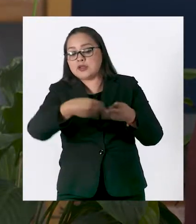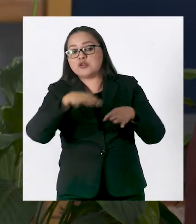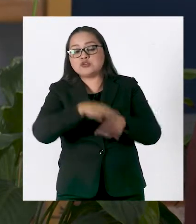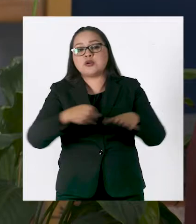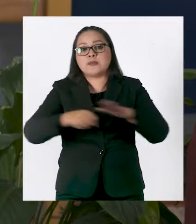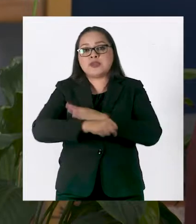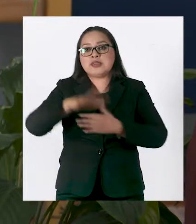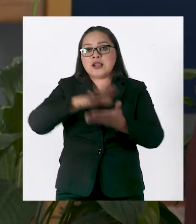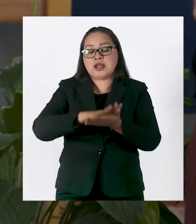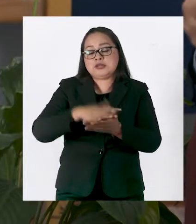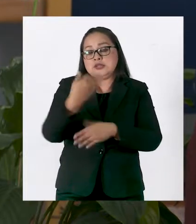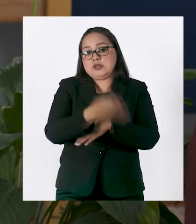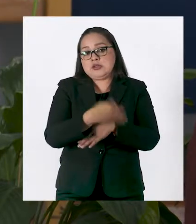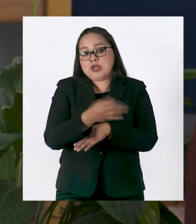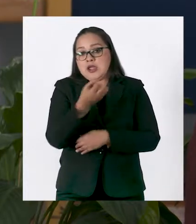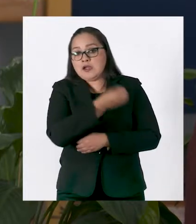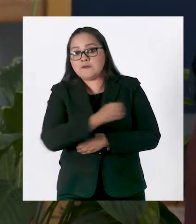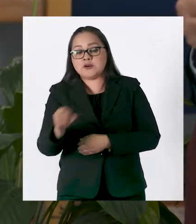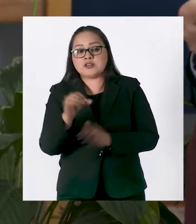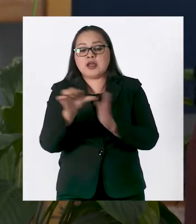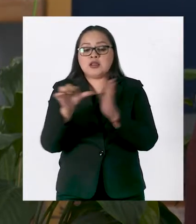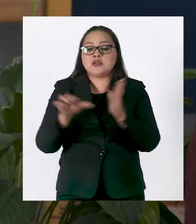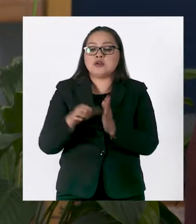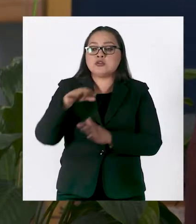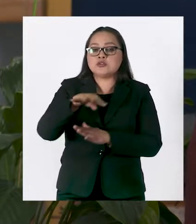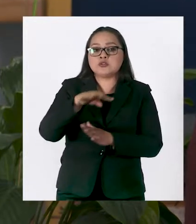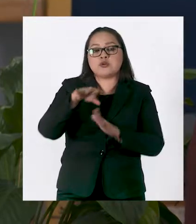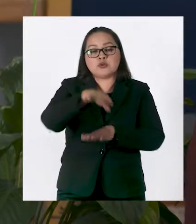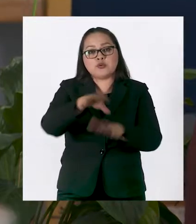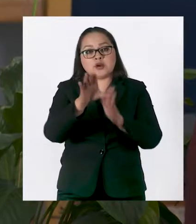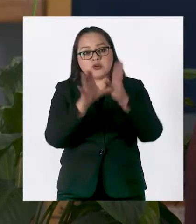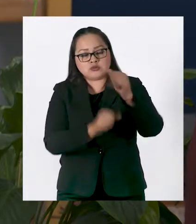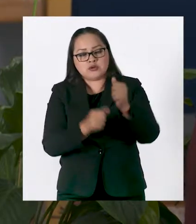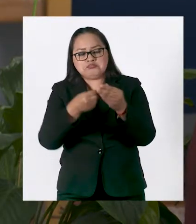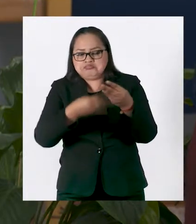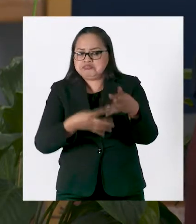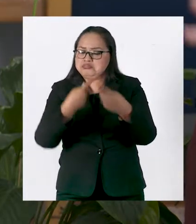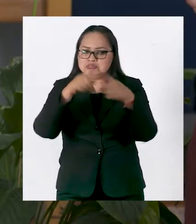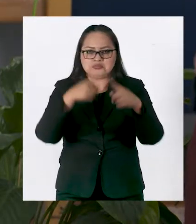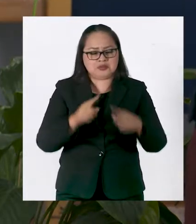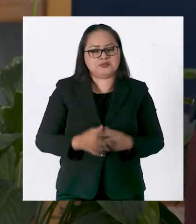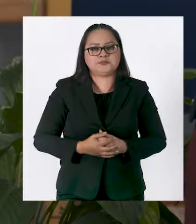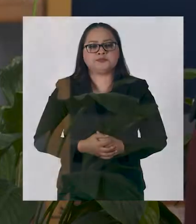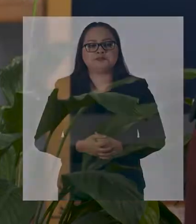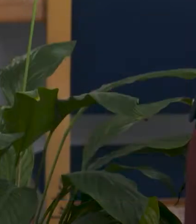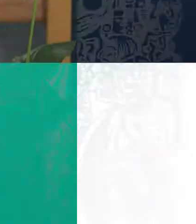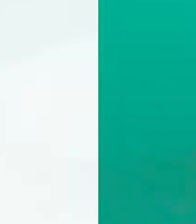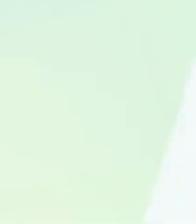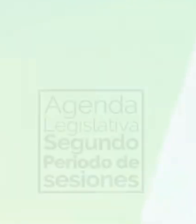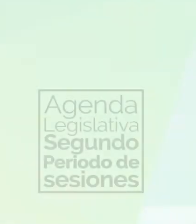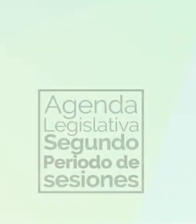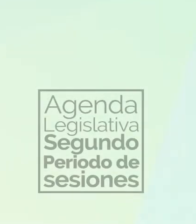reglamentaria de la prisión preventiva del artículo 19 de la propia Constitución, entre otros.